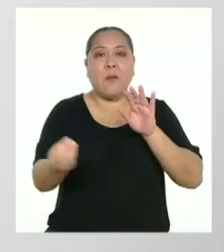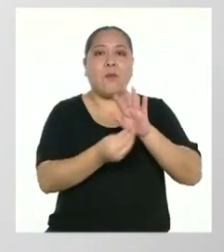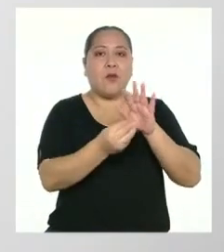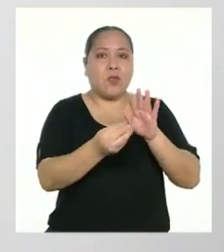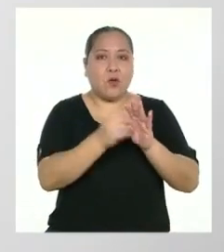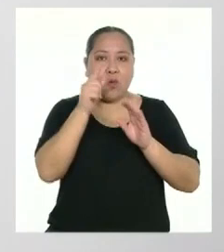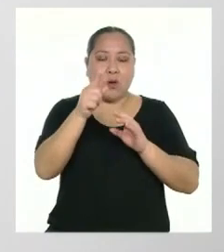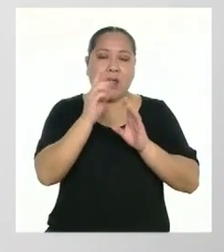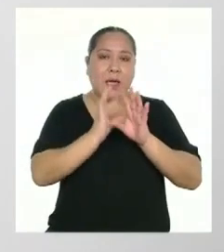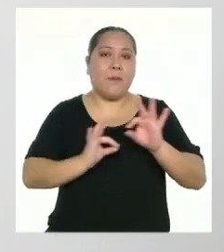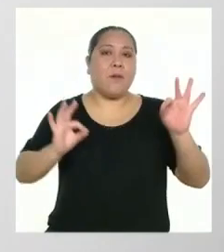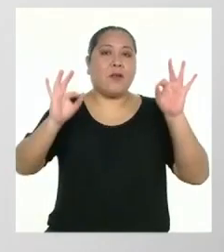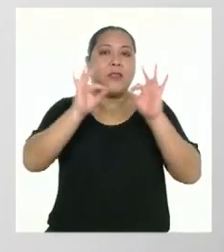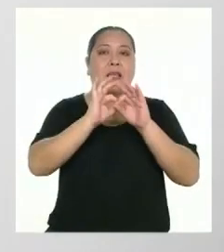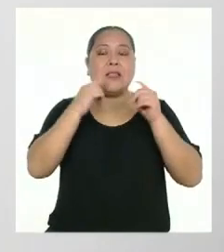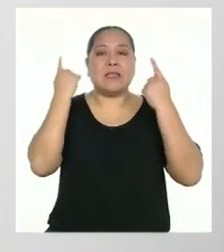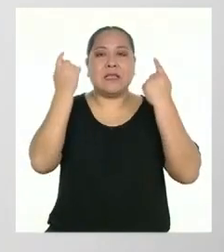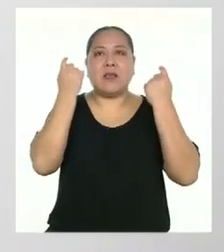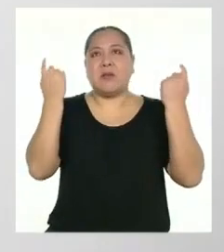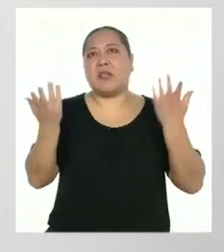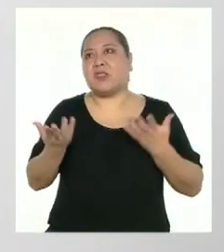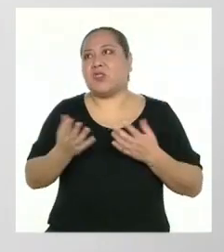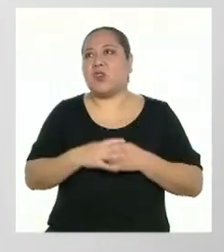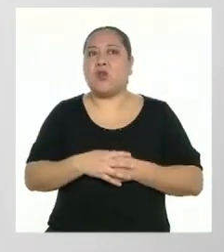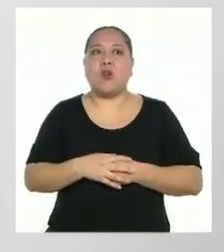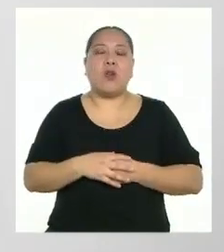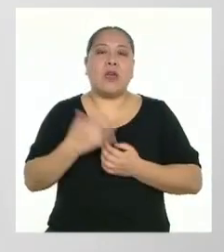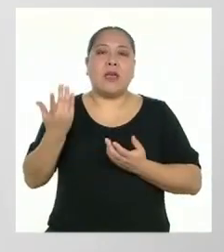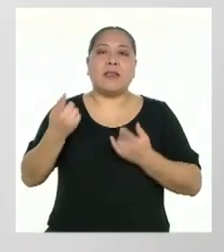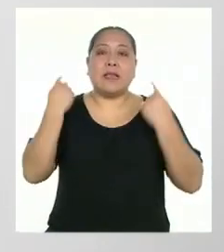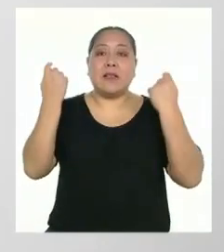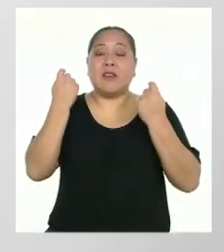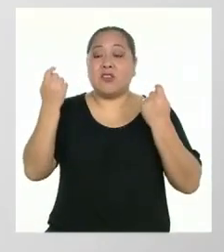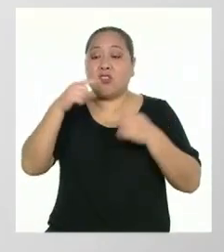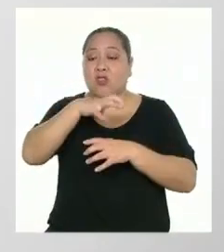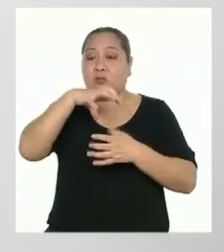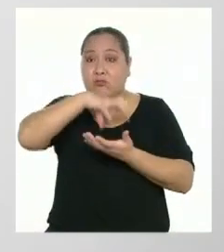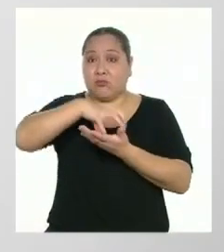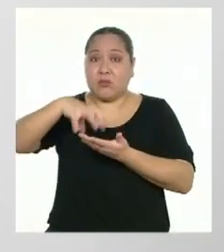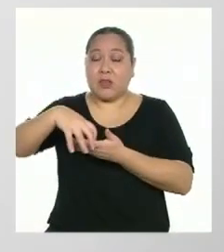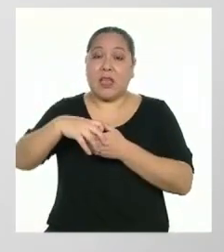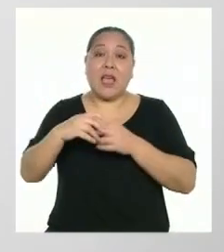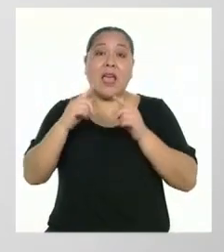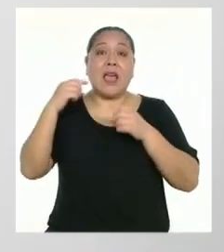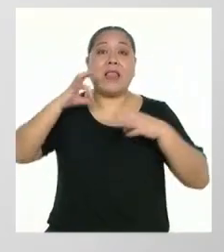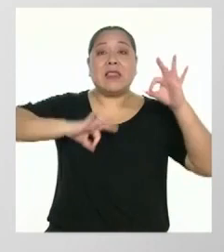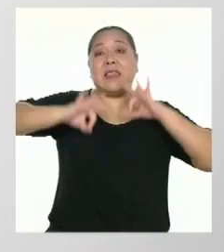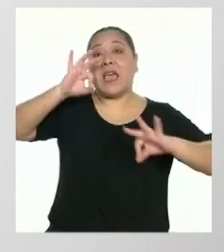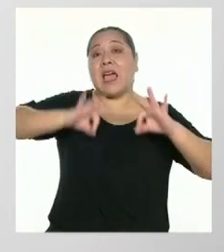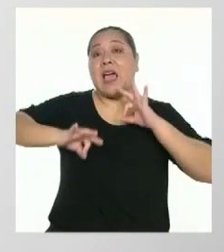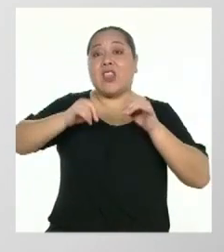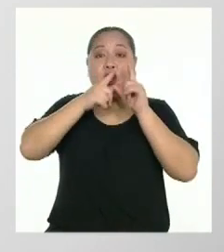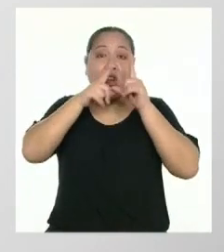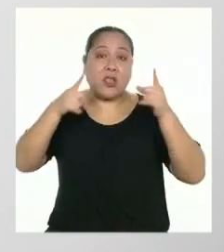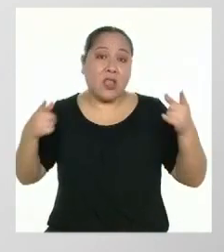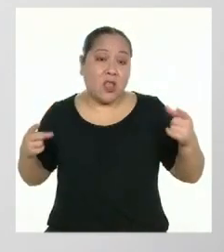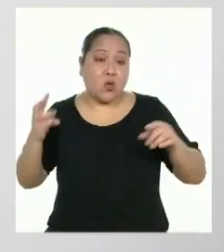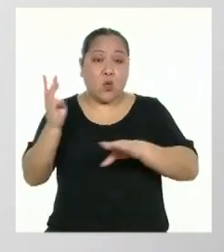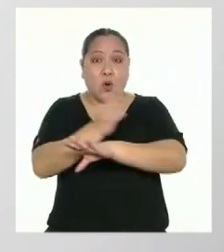educativo, como festividades locales, el teatro, la literatura, la música y el arte.